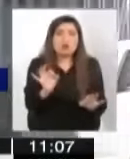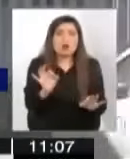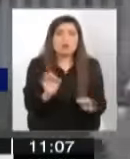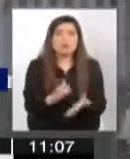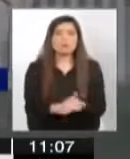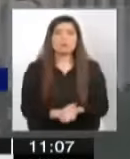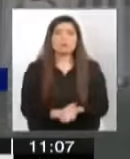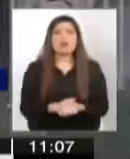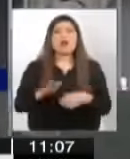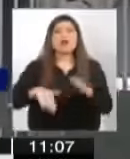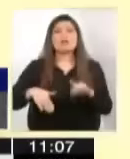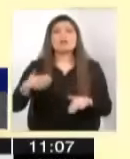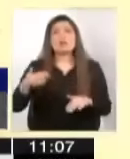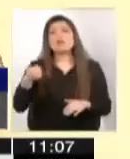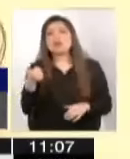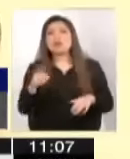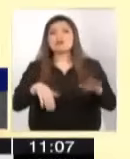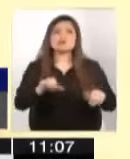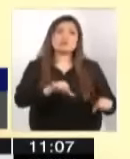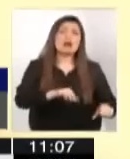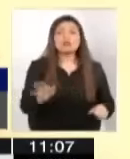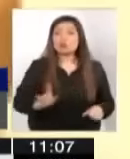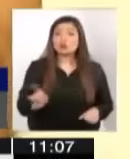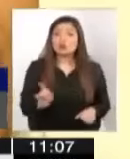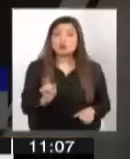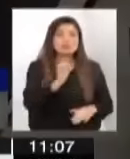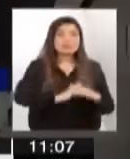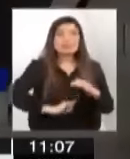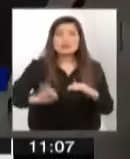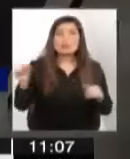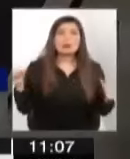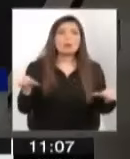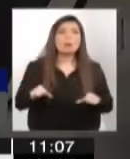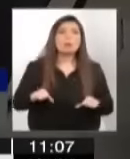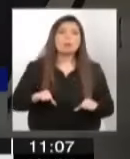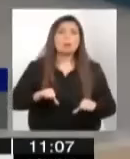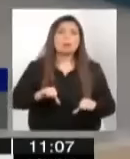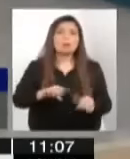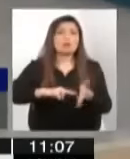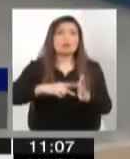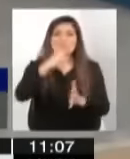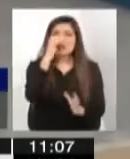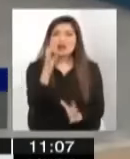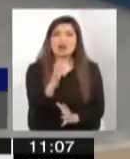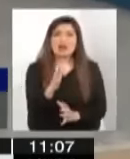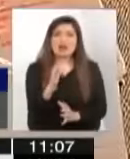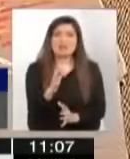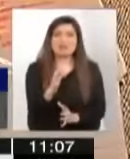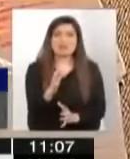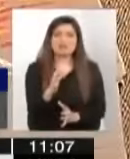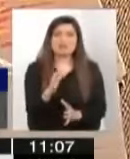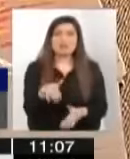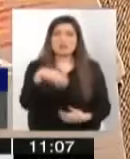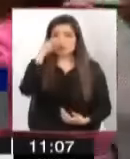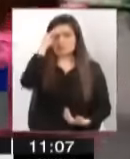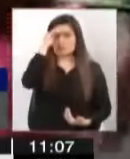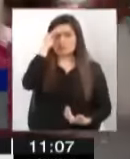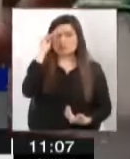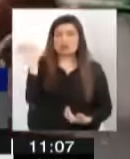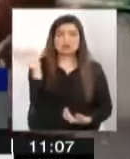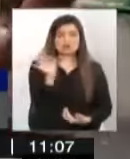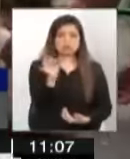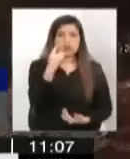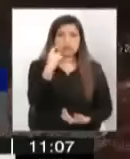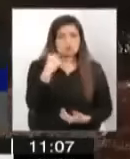momento estábamos bien y ahora estamos mal. No, no, no. Esto siempre ha tenido muy graves problemas. Y la experiencia que relata Edison